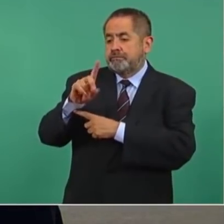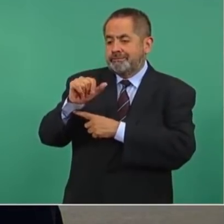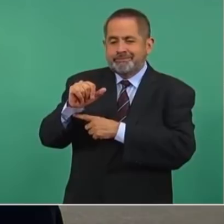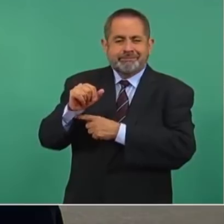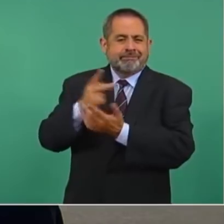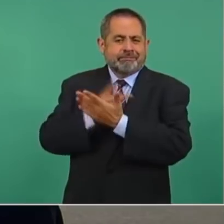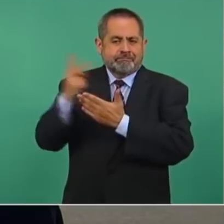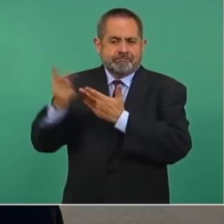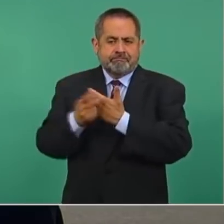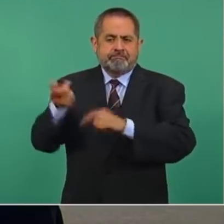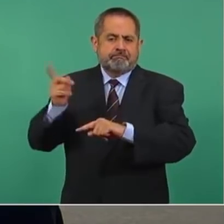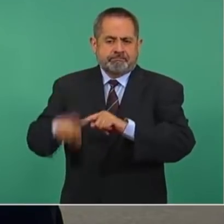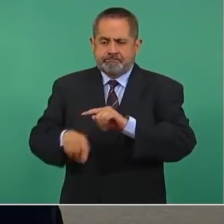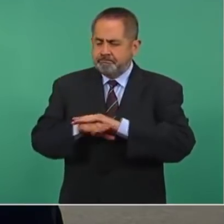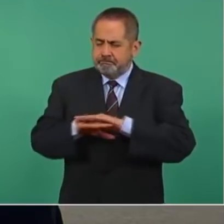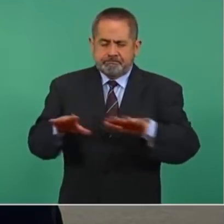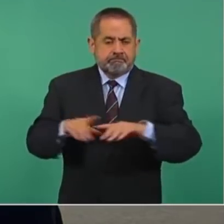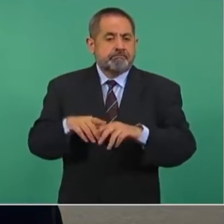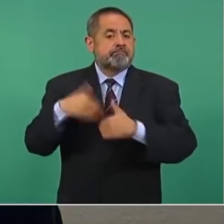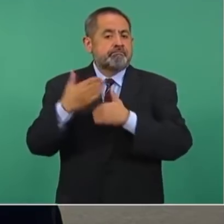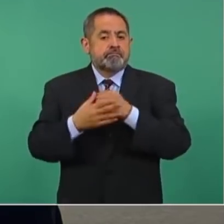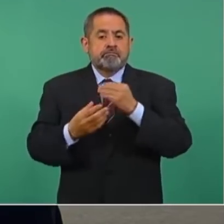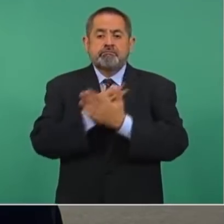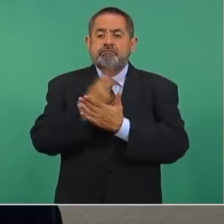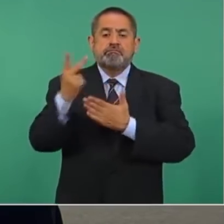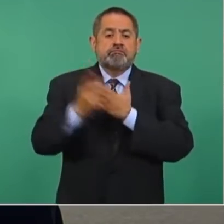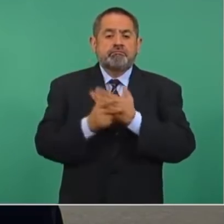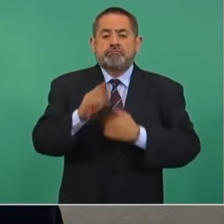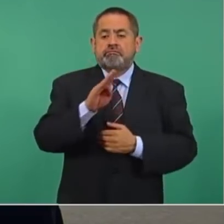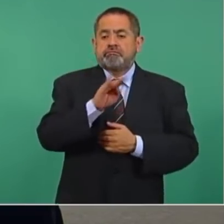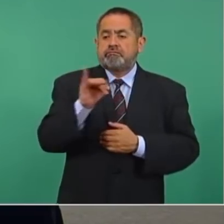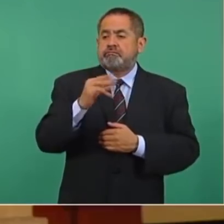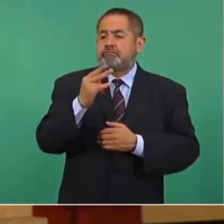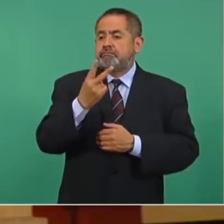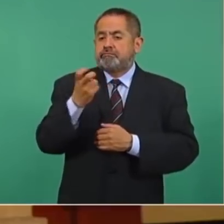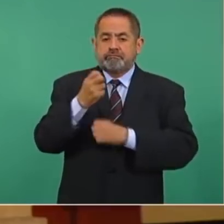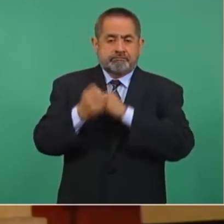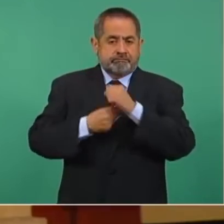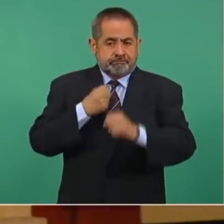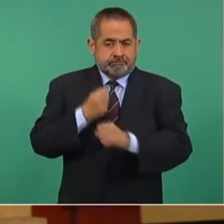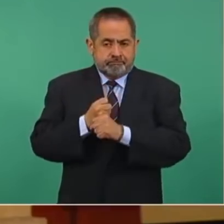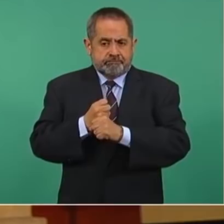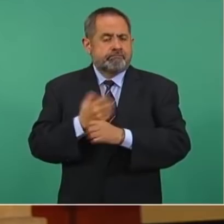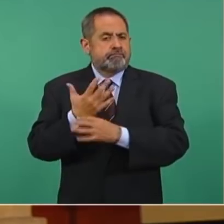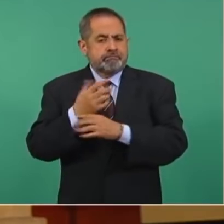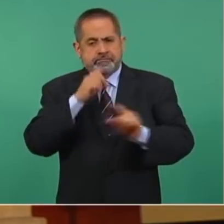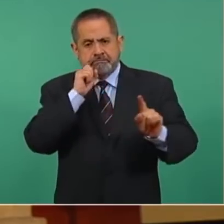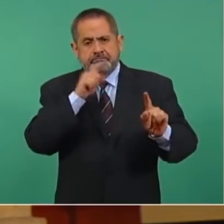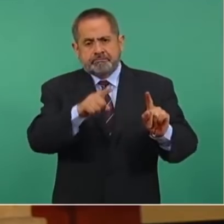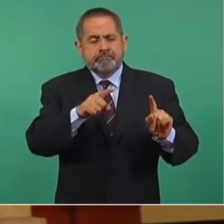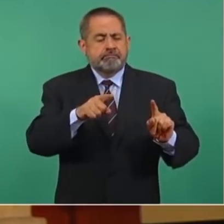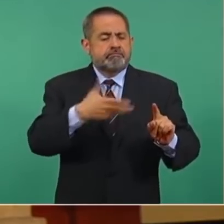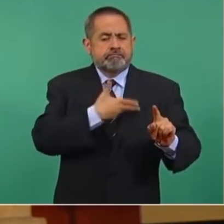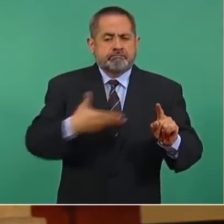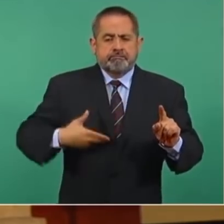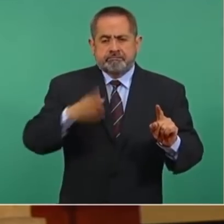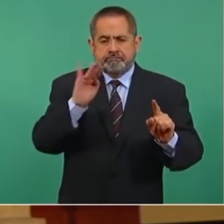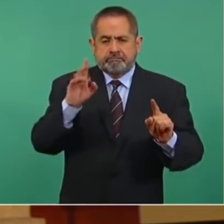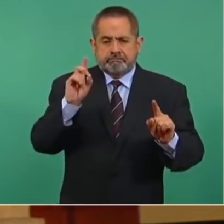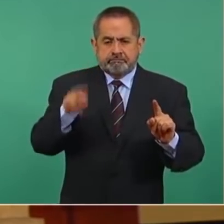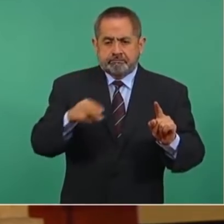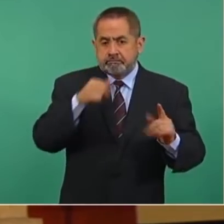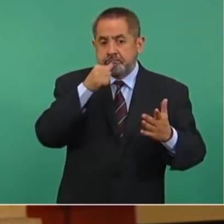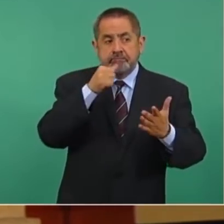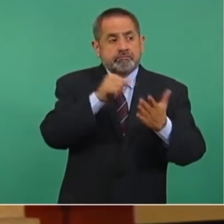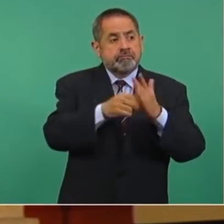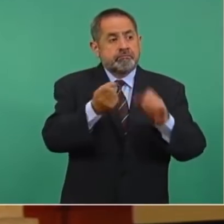encuentro bicentenario, bicentenario al que alude también el presidente Biden en su carta, me entregó